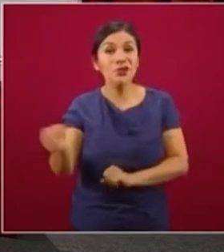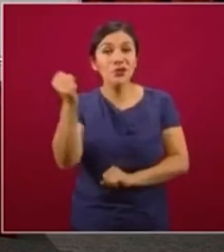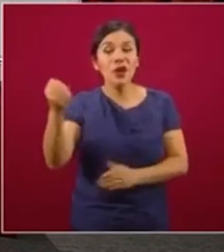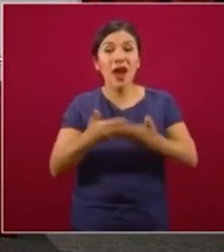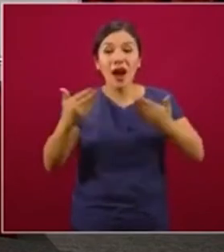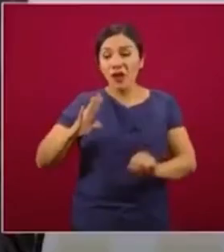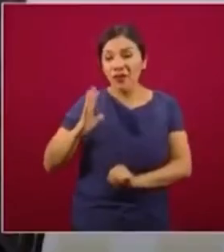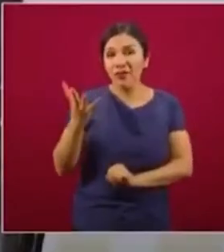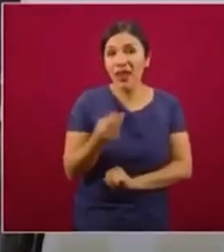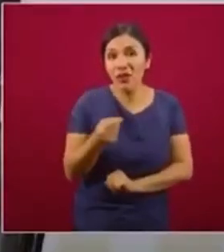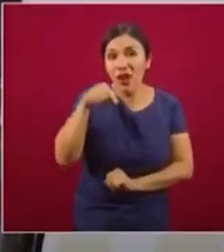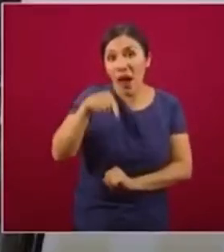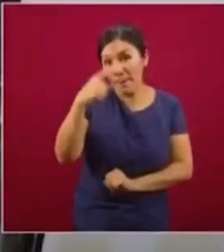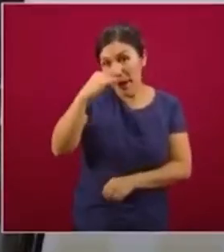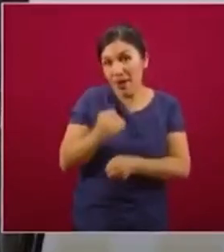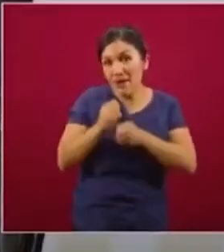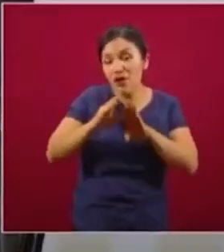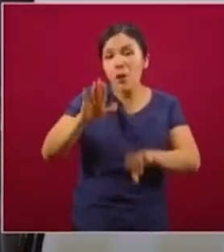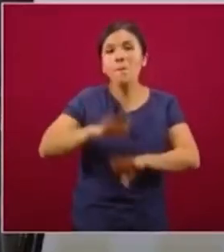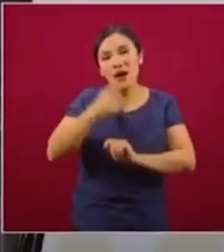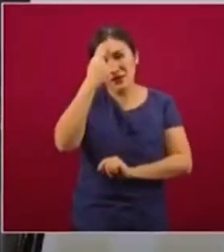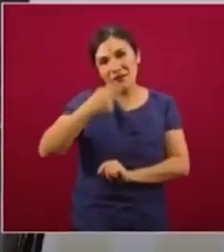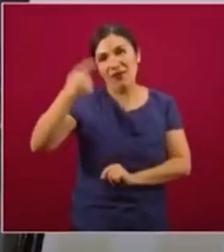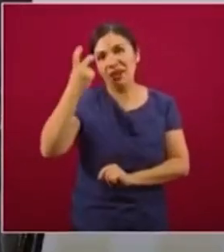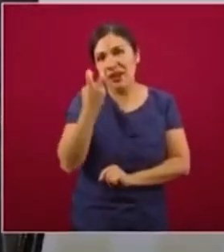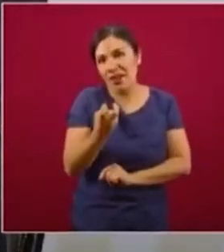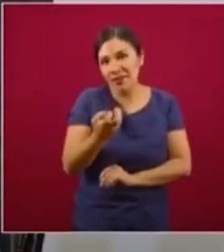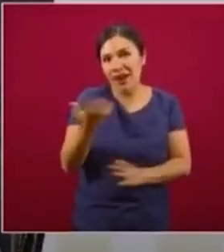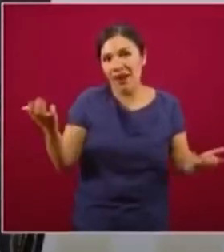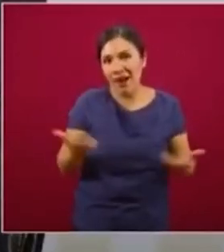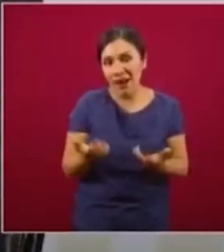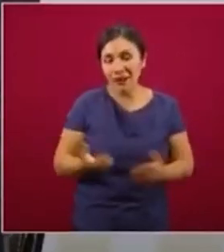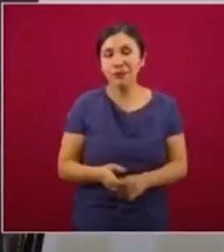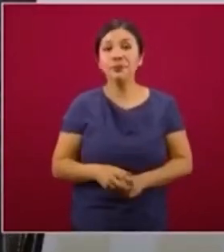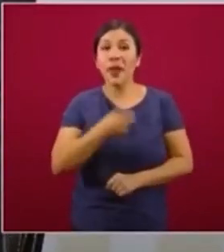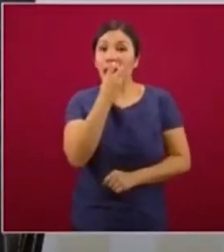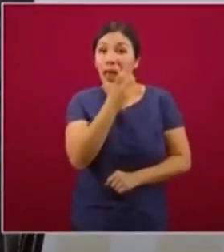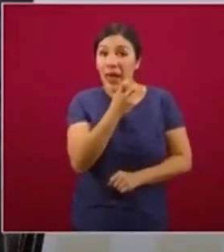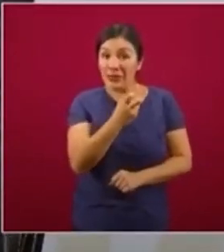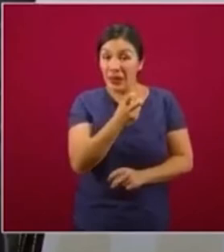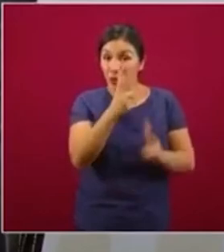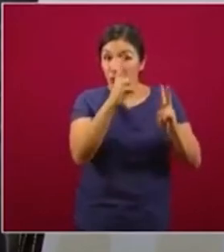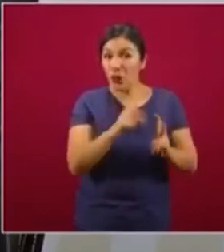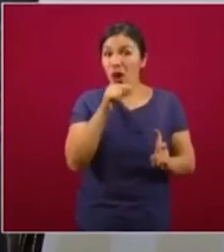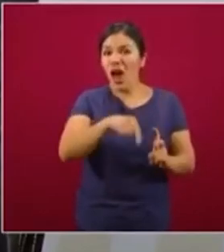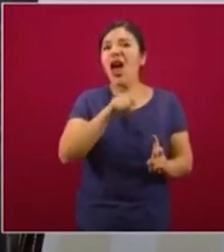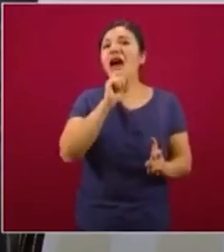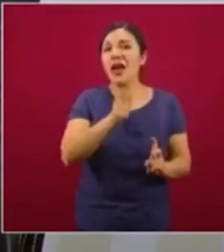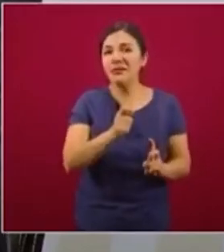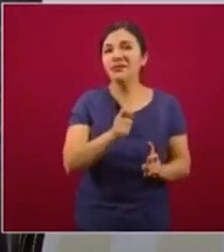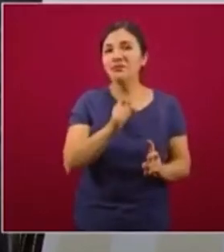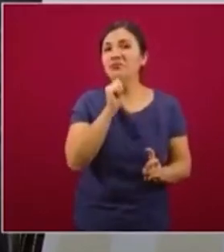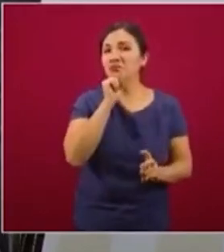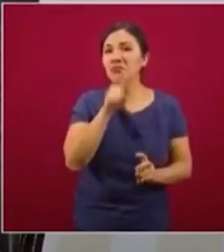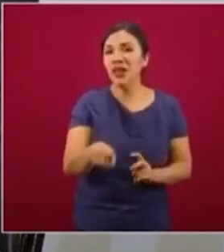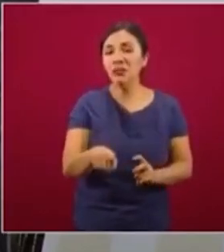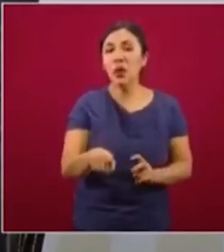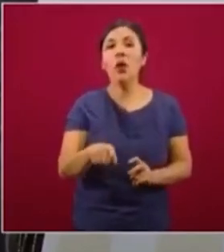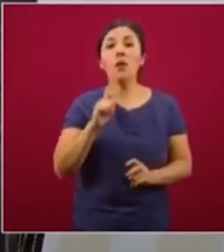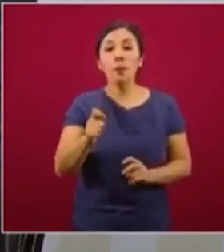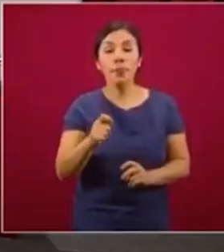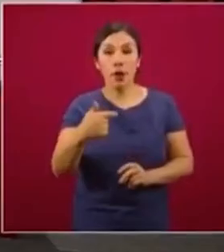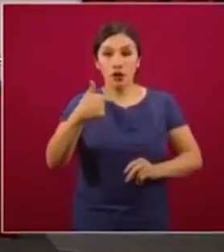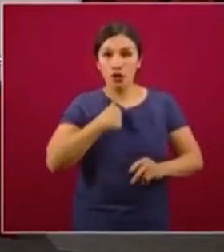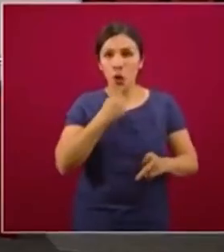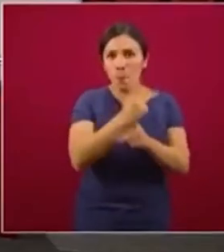las tecnologías de información nos facilitan estos procesos. La plataforma se trata de eso, que uno como